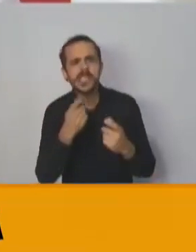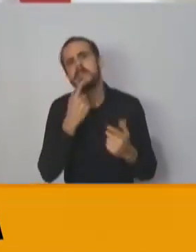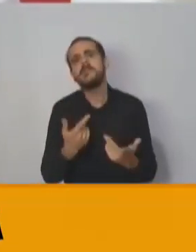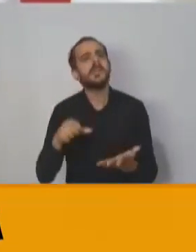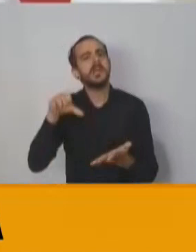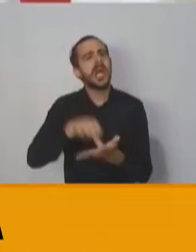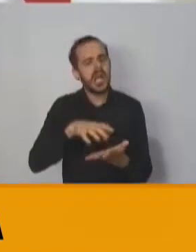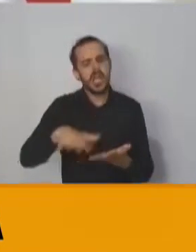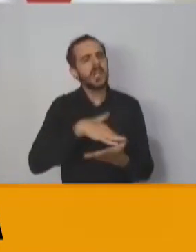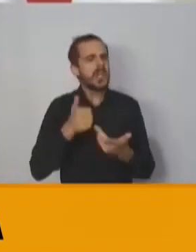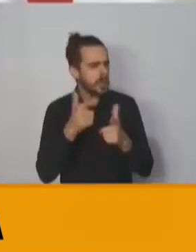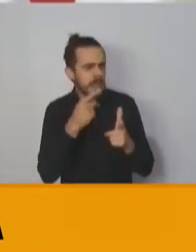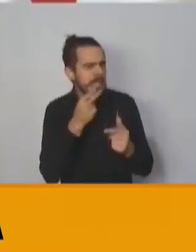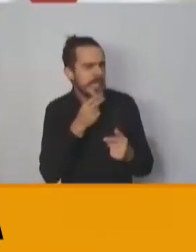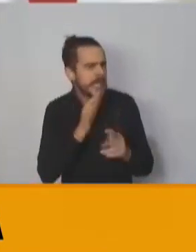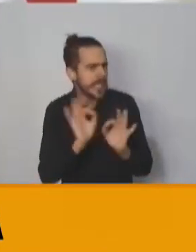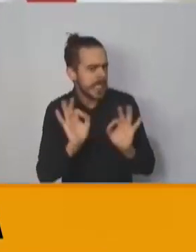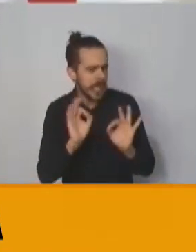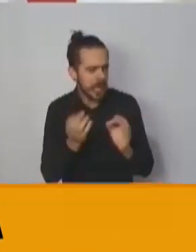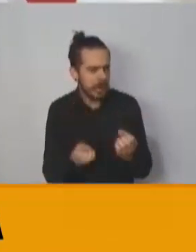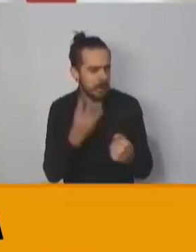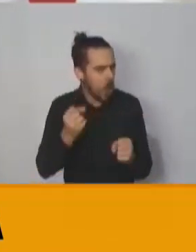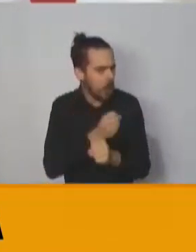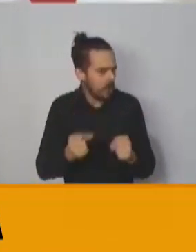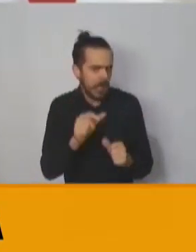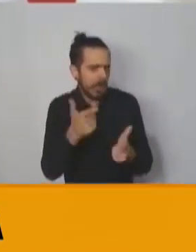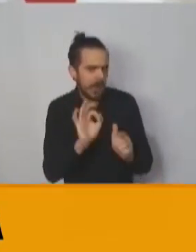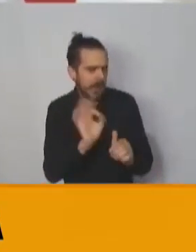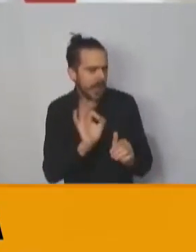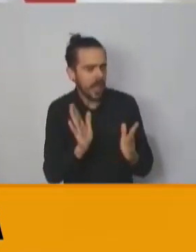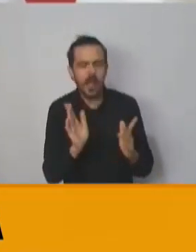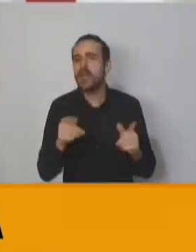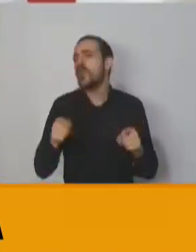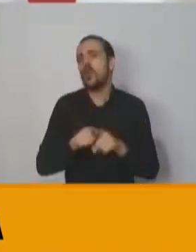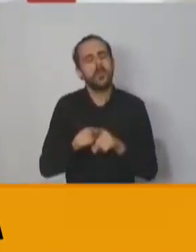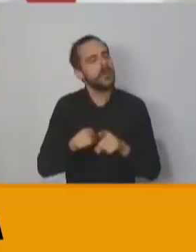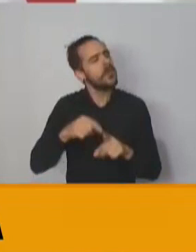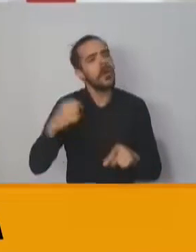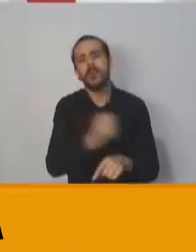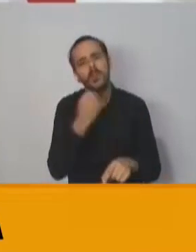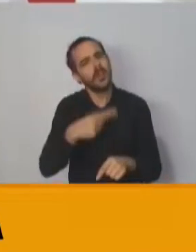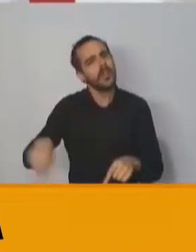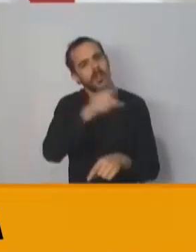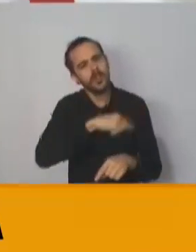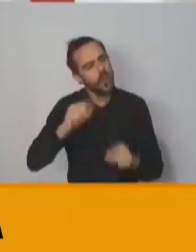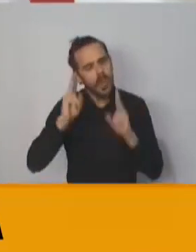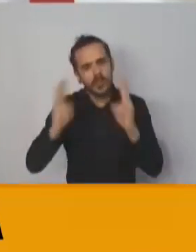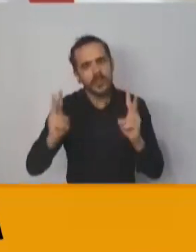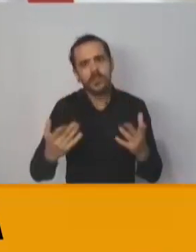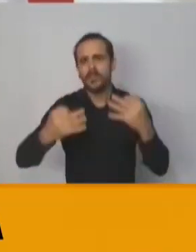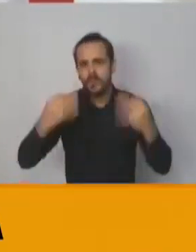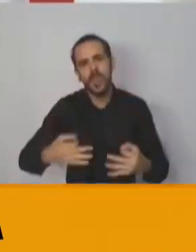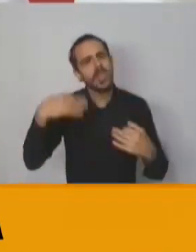casos o no hay casos. Esto hay que tener muy en cuenta que todas estas medidas se tienen que llevar en todo el territorio de la provincia,